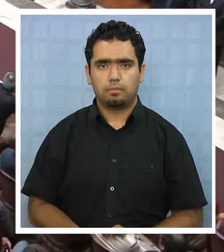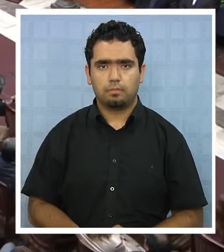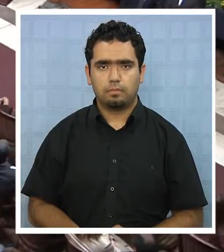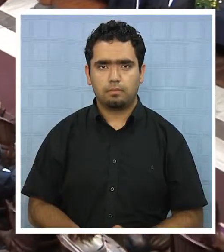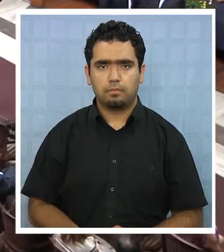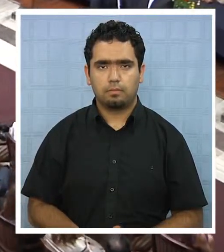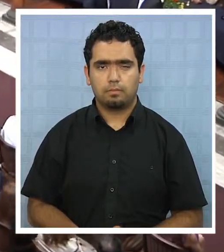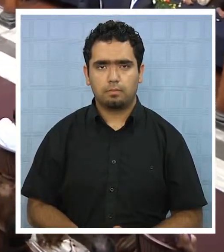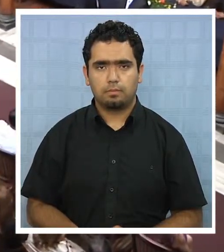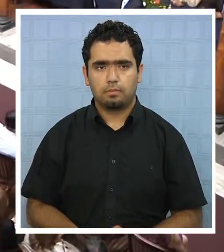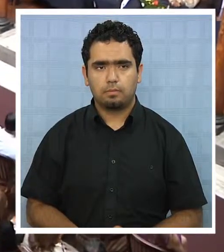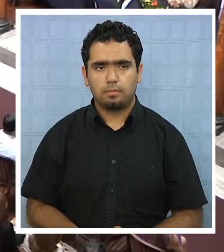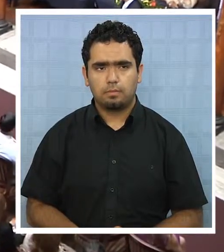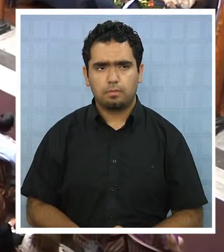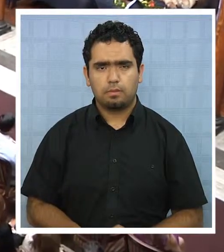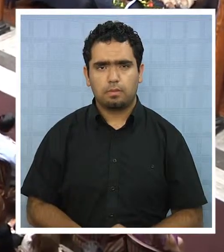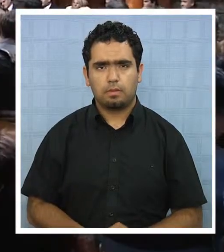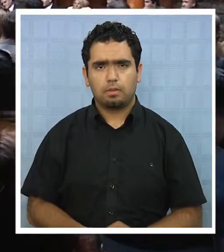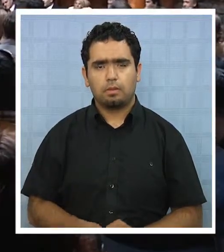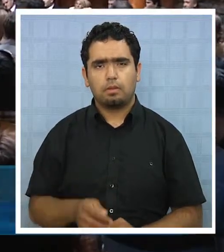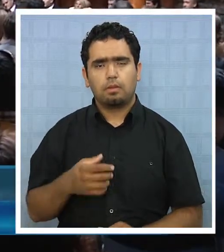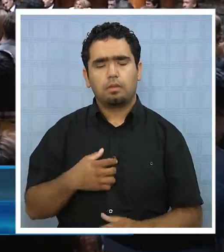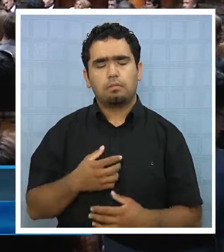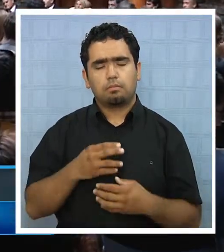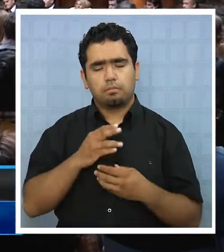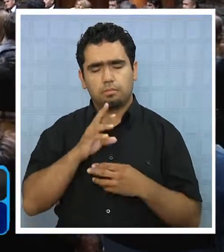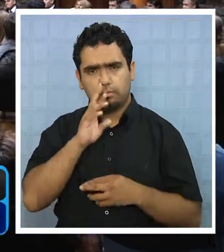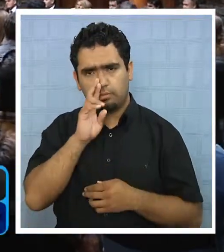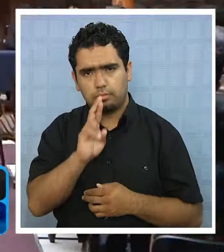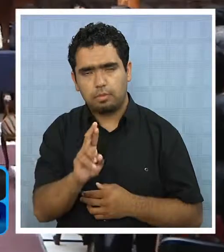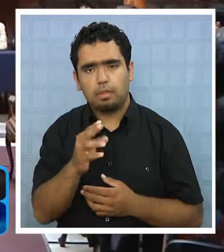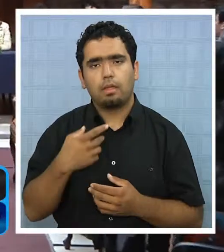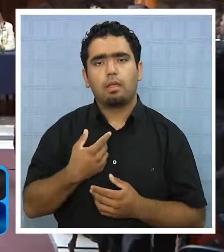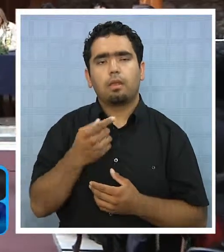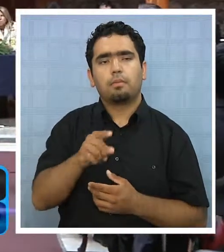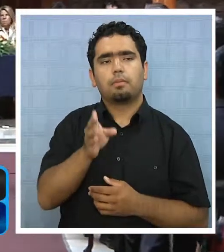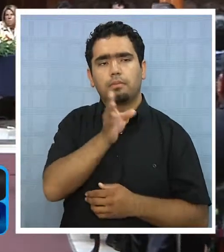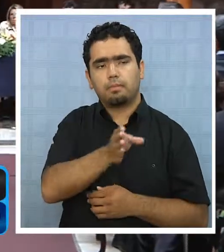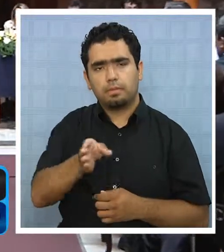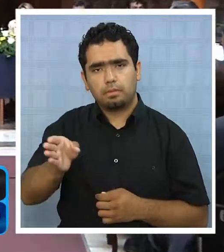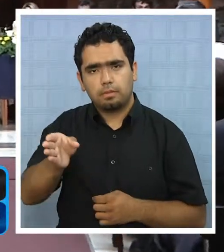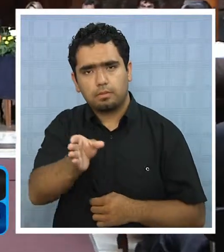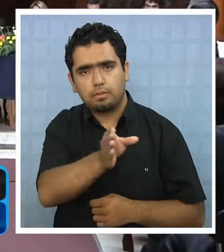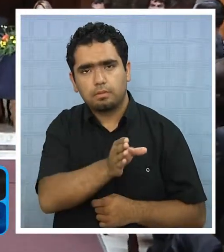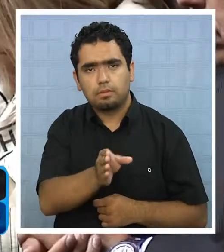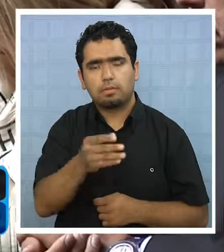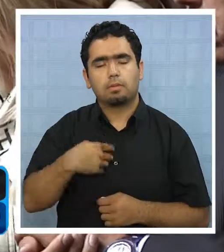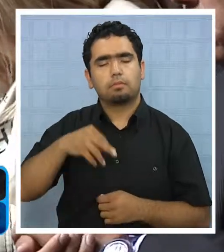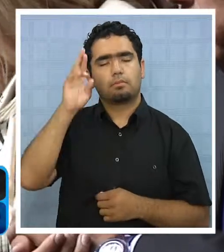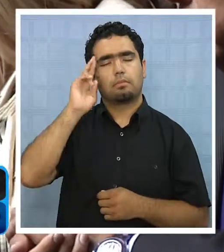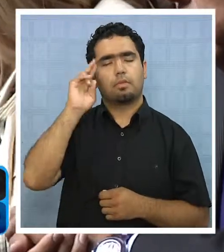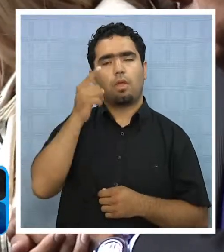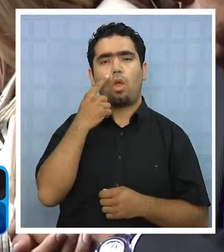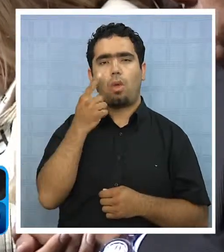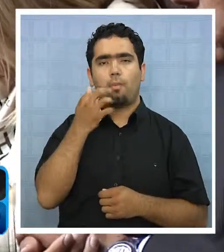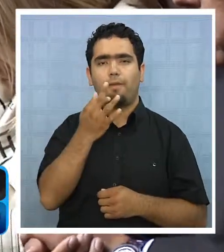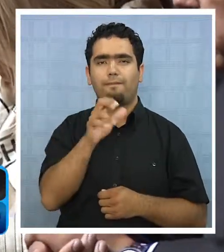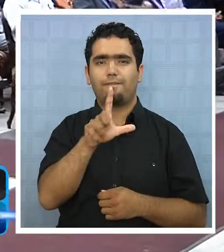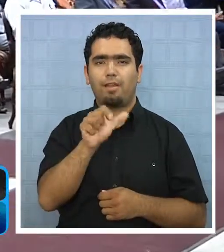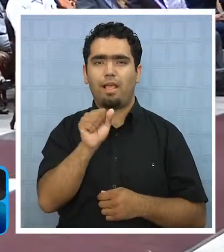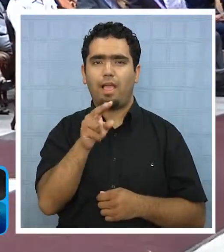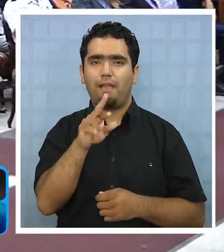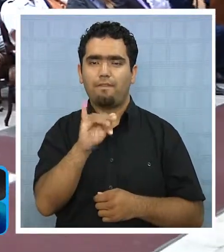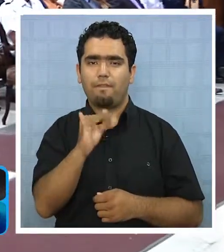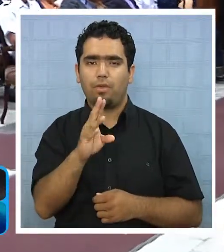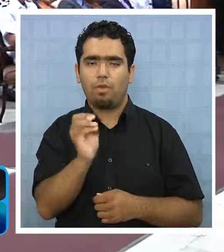Marcado por la austeridad y un homenaje al fallecido concejal Flavio Rossi, se desarrolló la ceremonia de sesión solemne por el 133